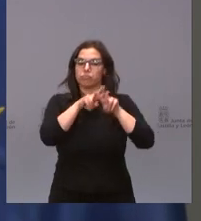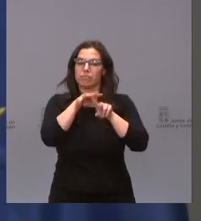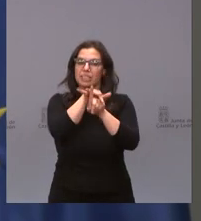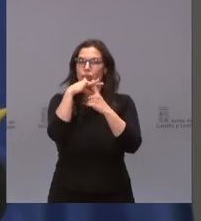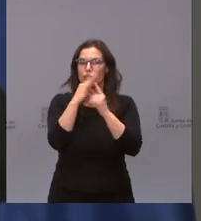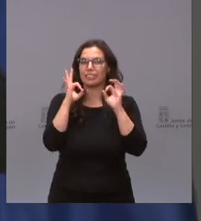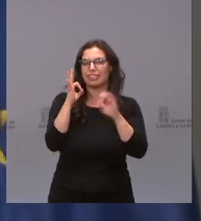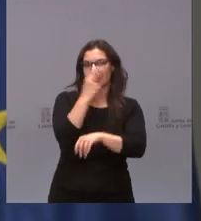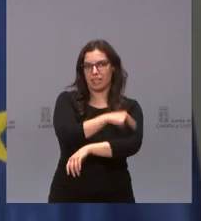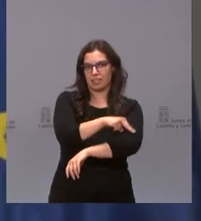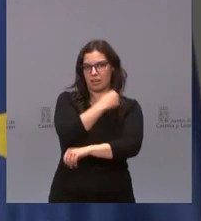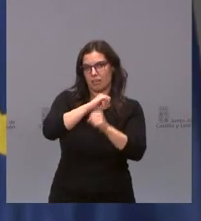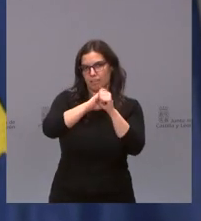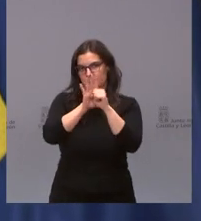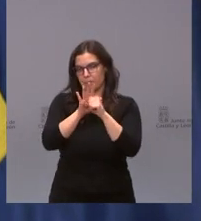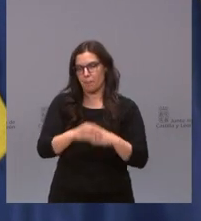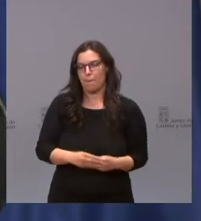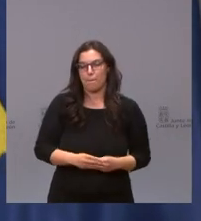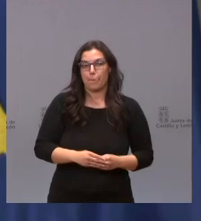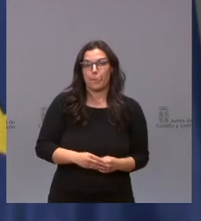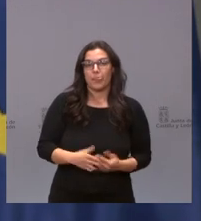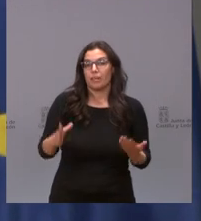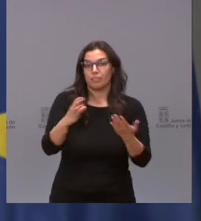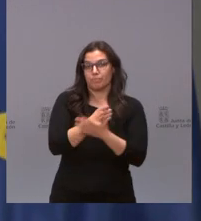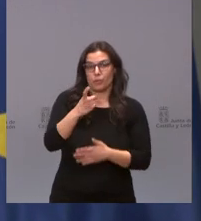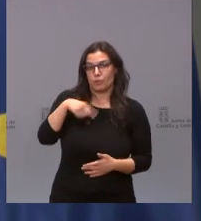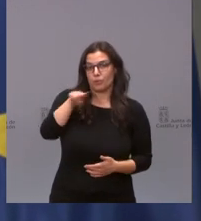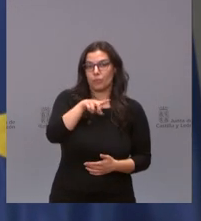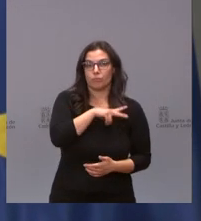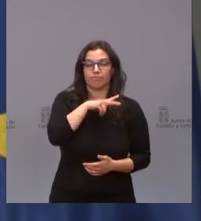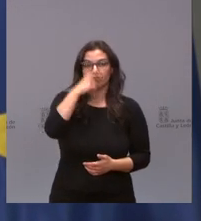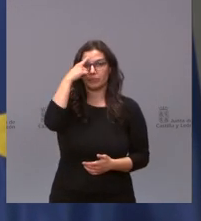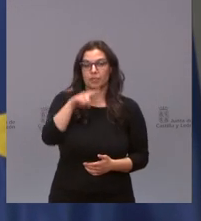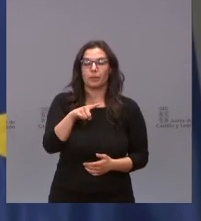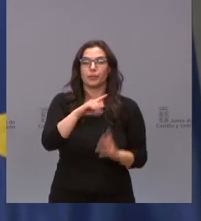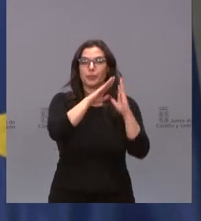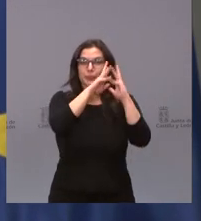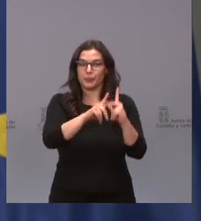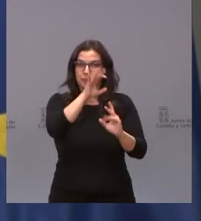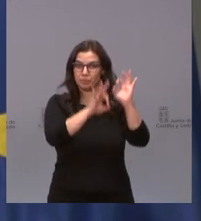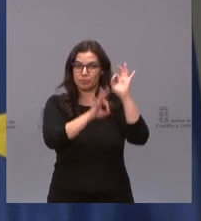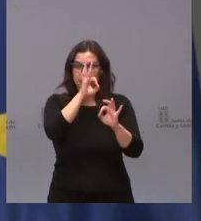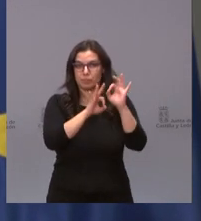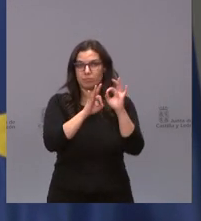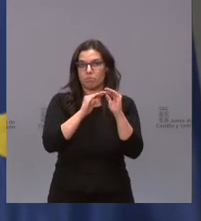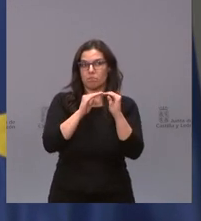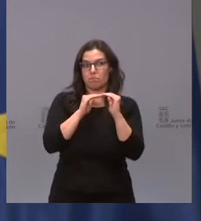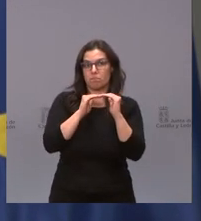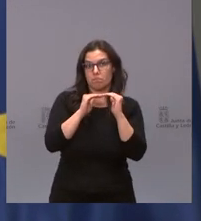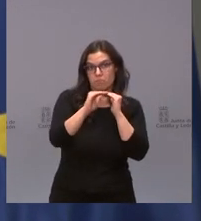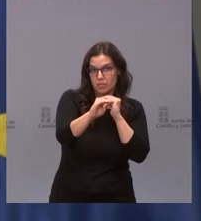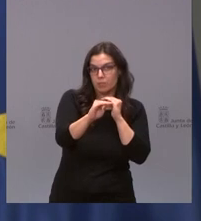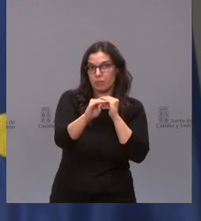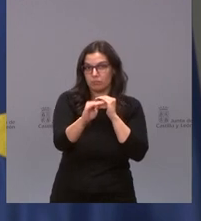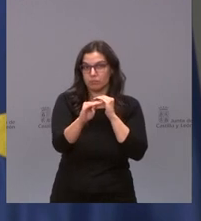Sanitaria, saben todos ustedes que la incidencia acumulada se mantiene estable